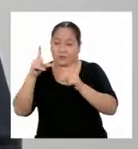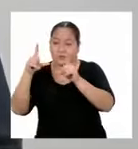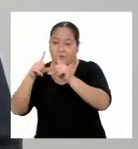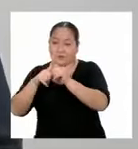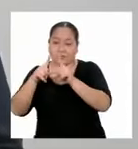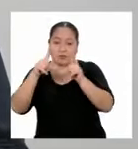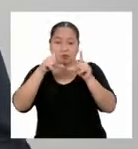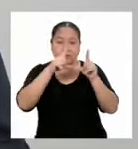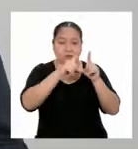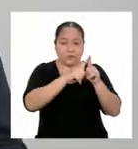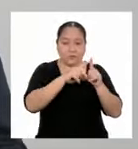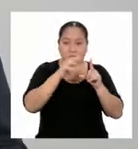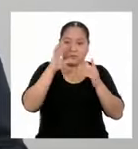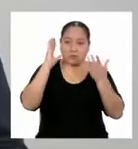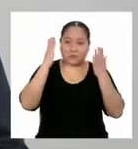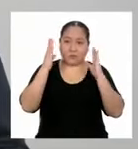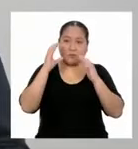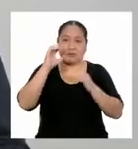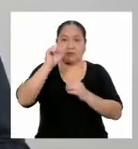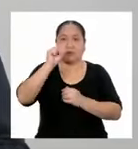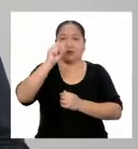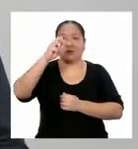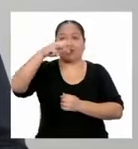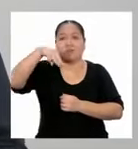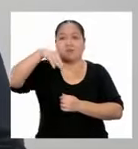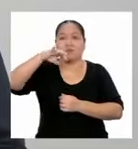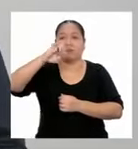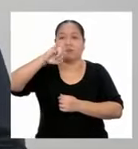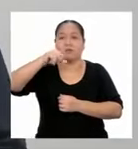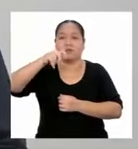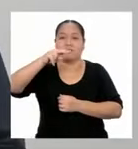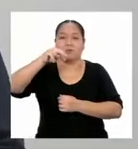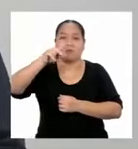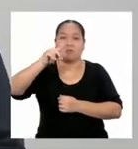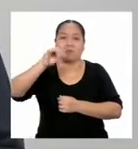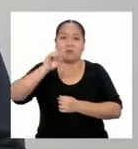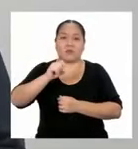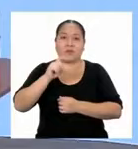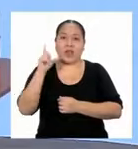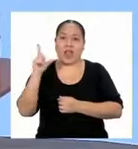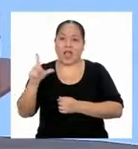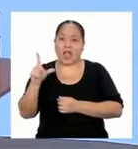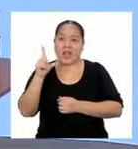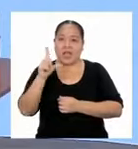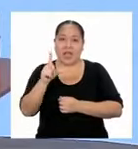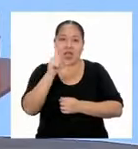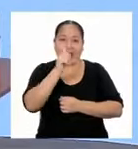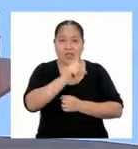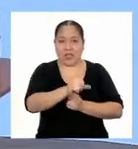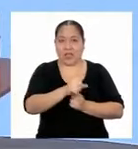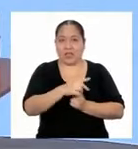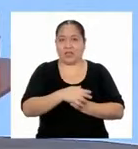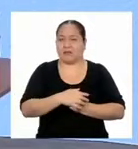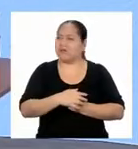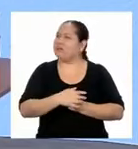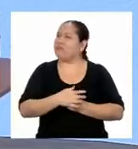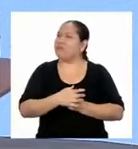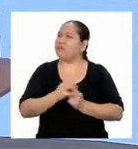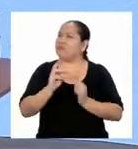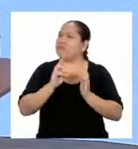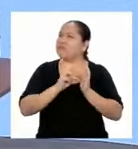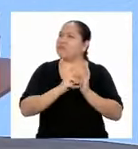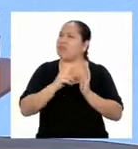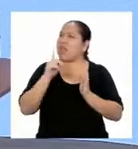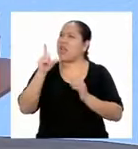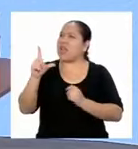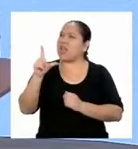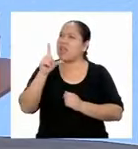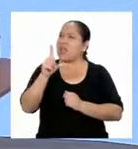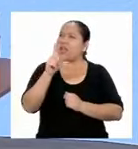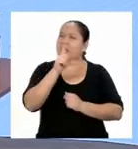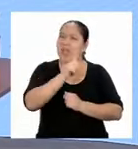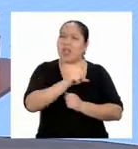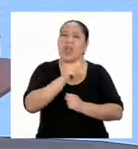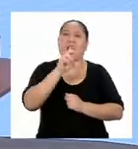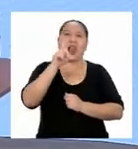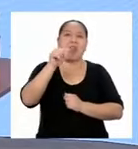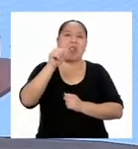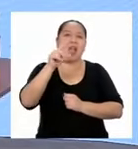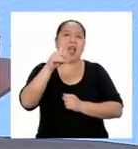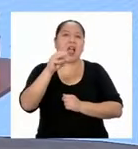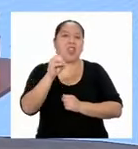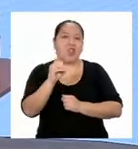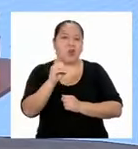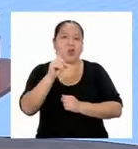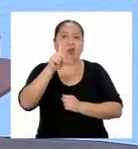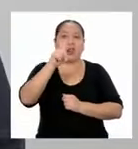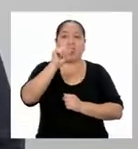son semejantes. El primer criterio es el LLL. Es LLL porque tienen que ver con lado,